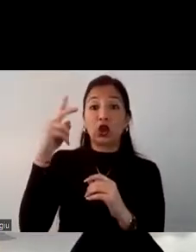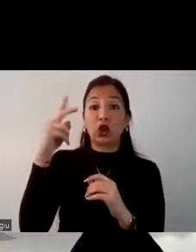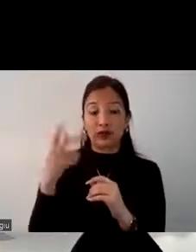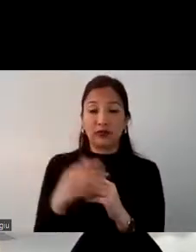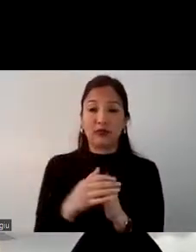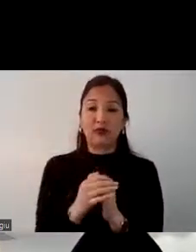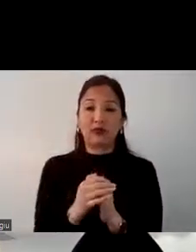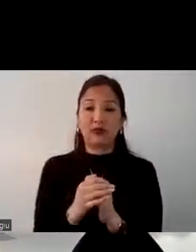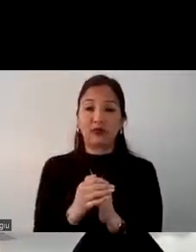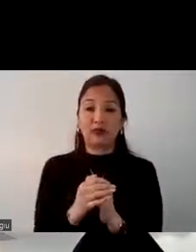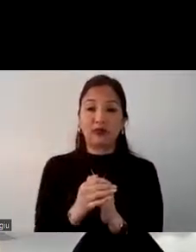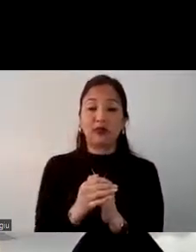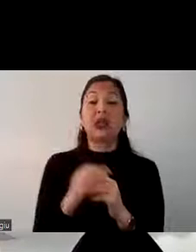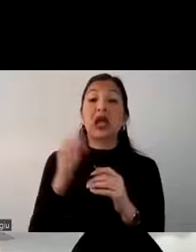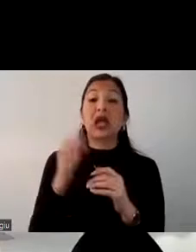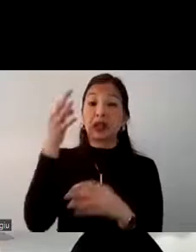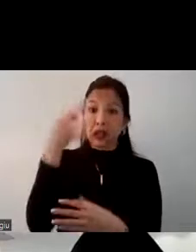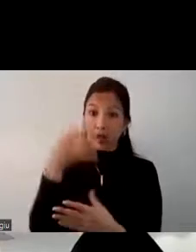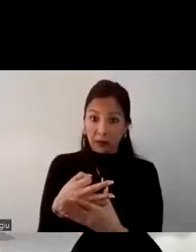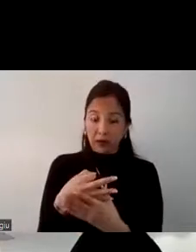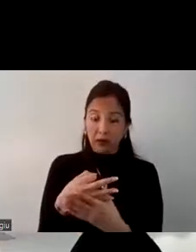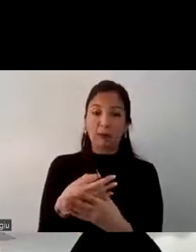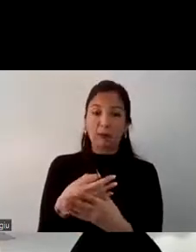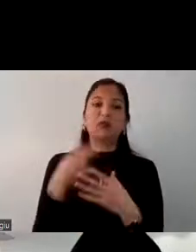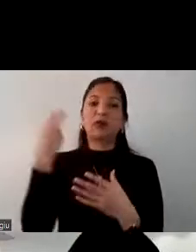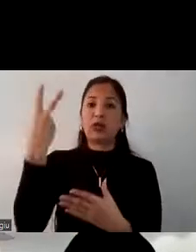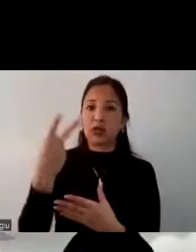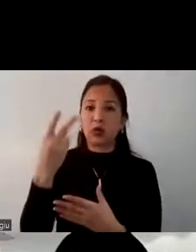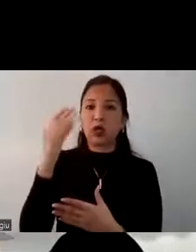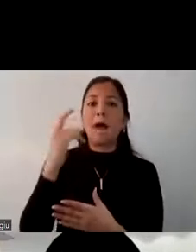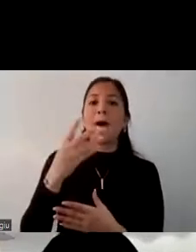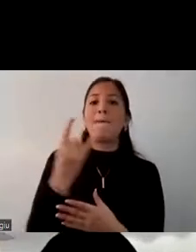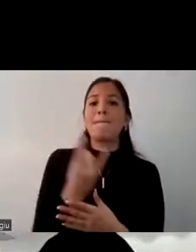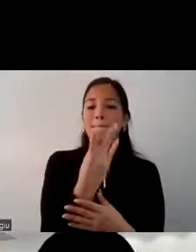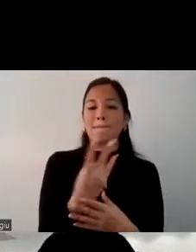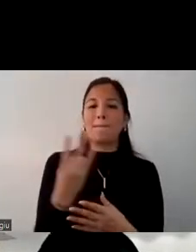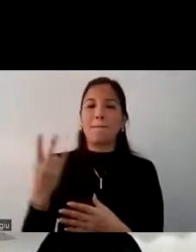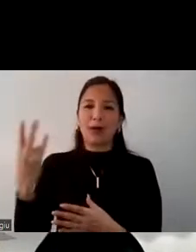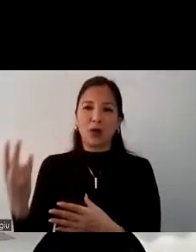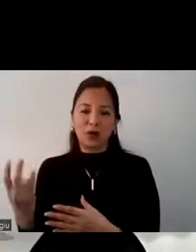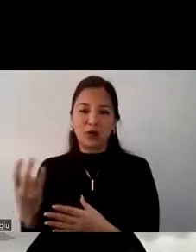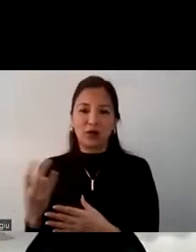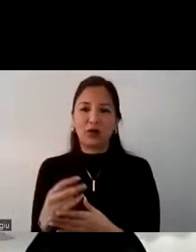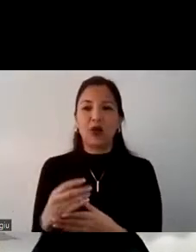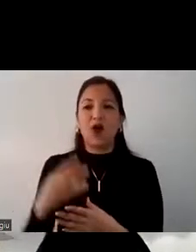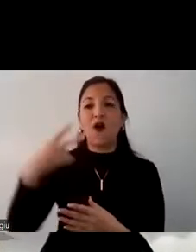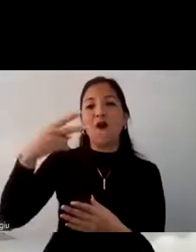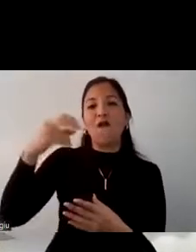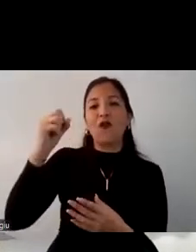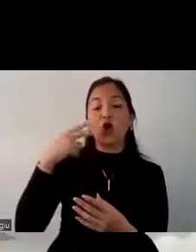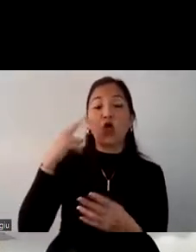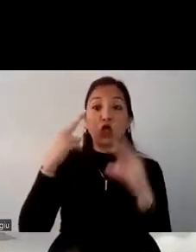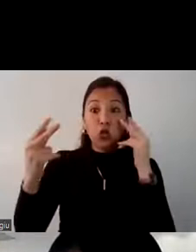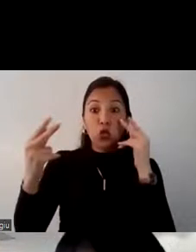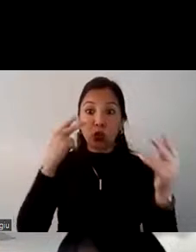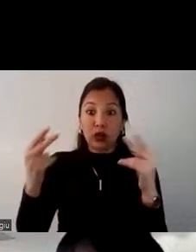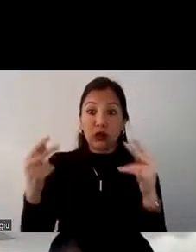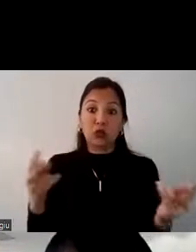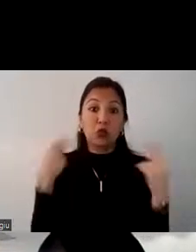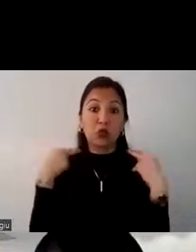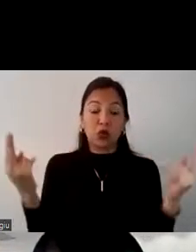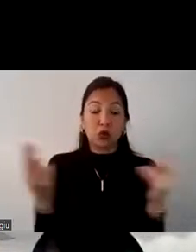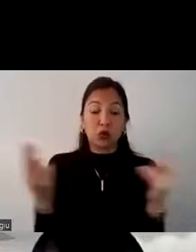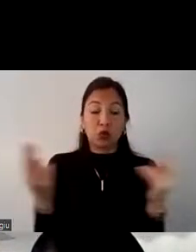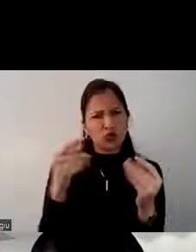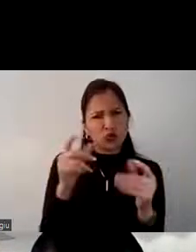vemos que existe en segundo lugar las páginas web o foros de turismo esto también tiene que ver con internet y también muchos lo utilizan